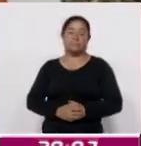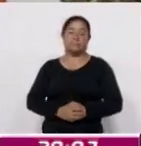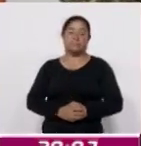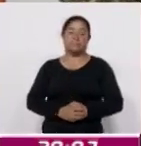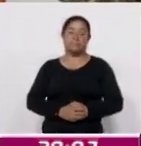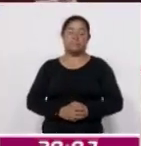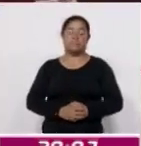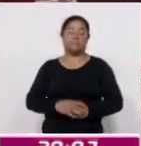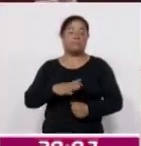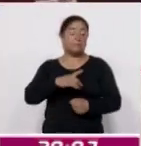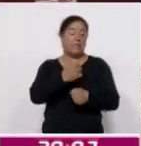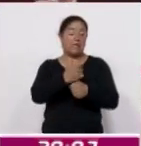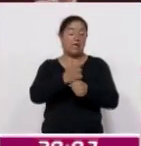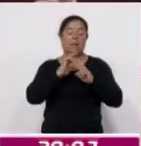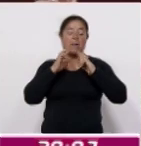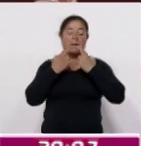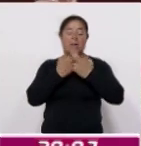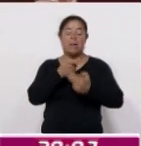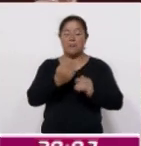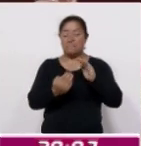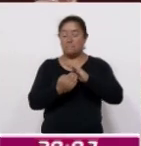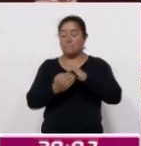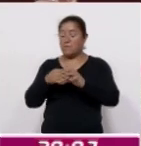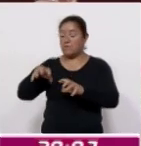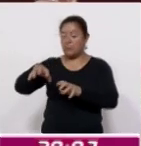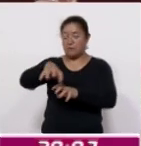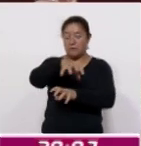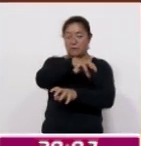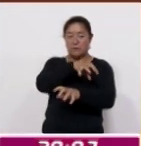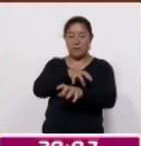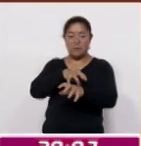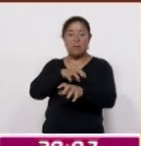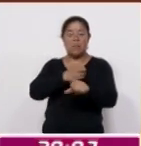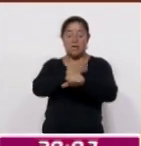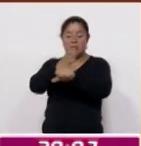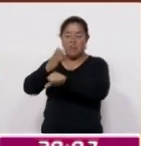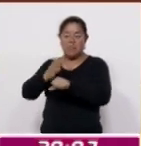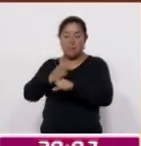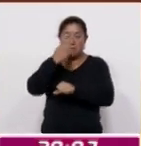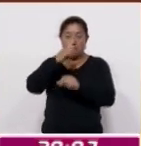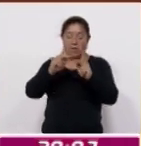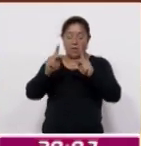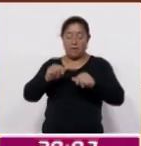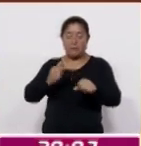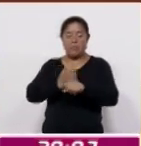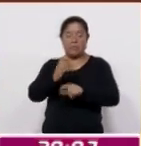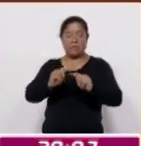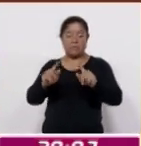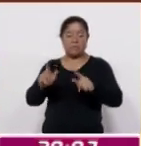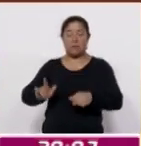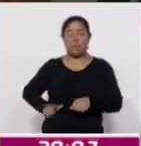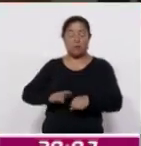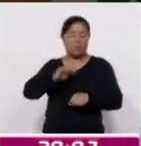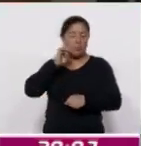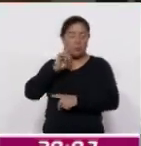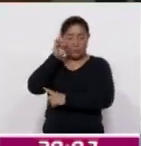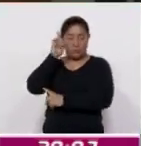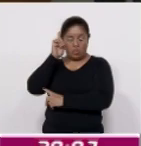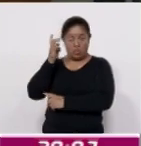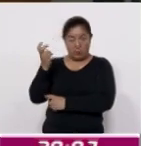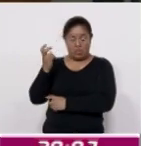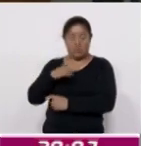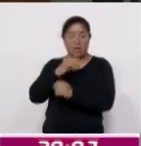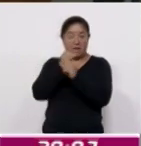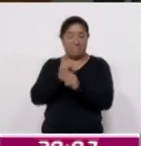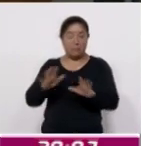Durante la séptima reunión de la Mesa Interregional para la Construcción de Paz en el Estado de Tlaxcala, la gobernadora Lorena Cuellar Cisneros